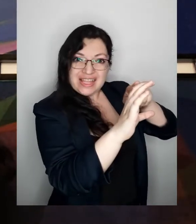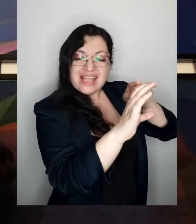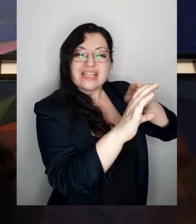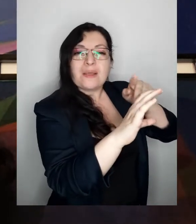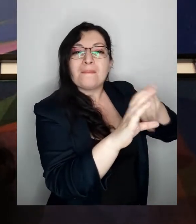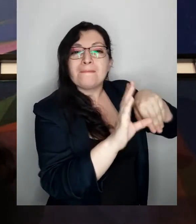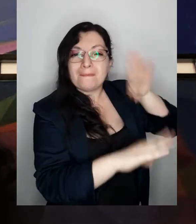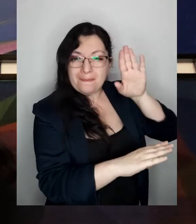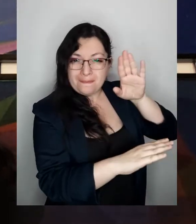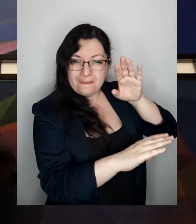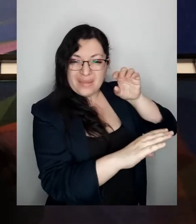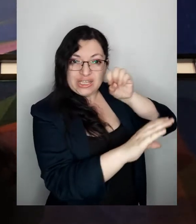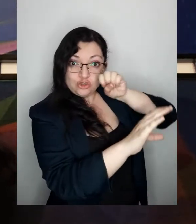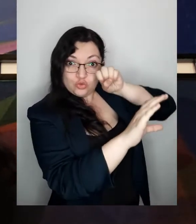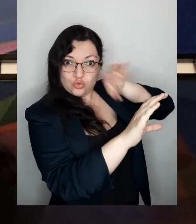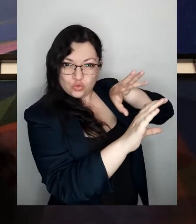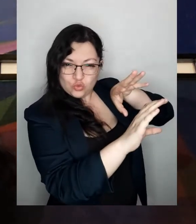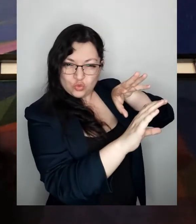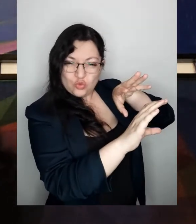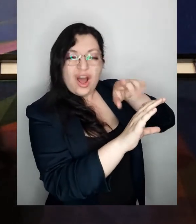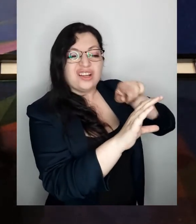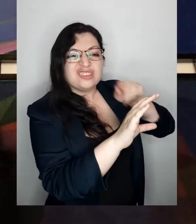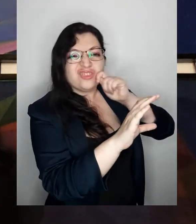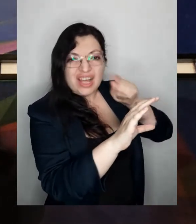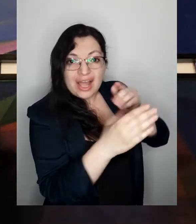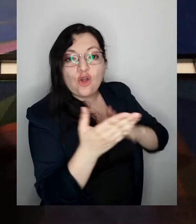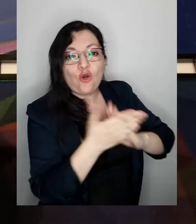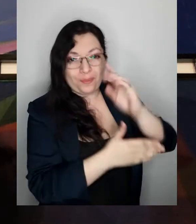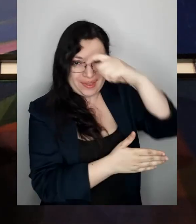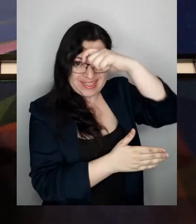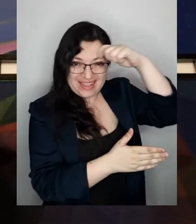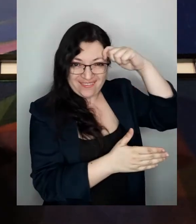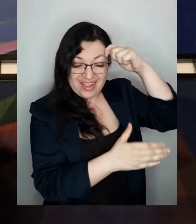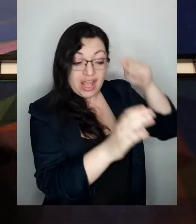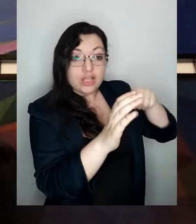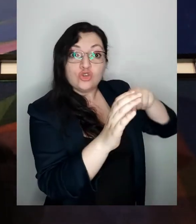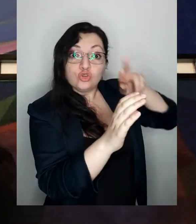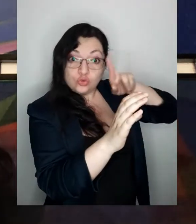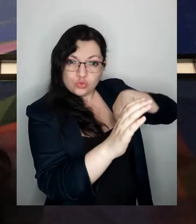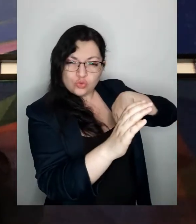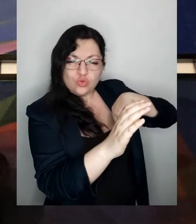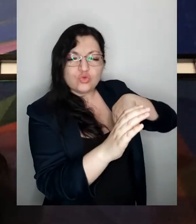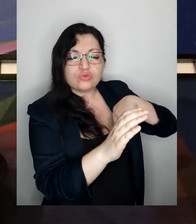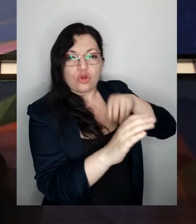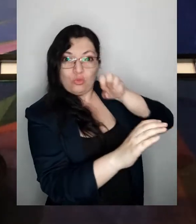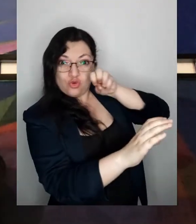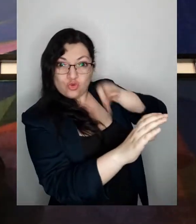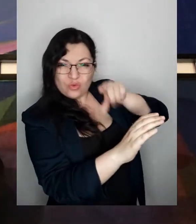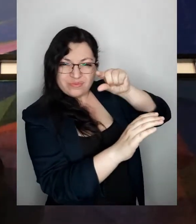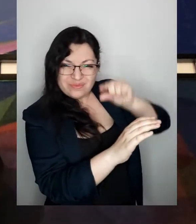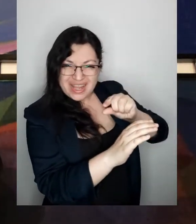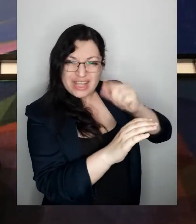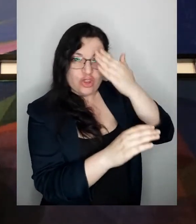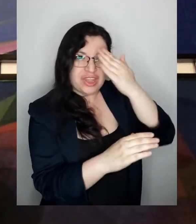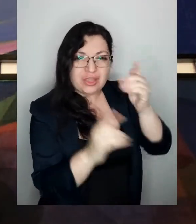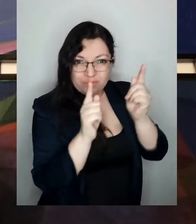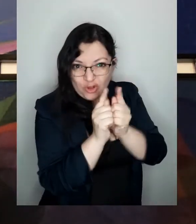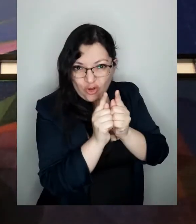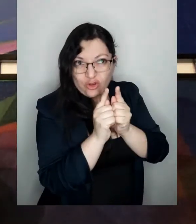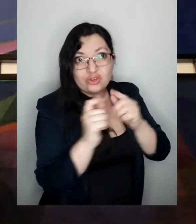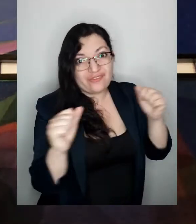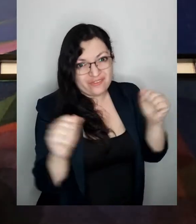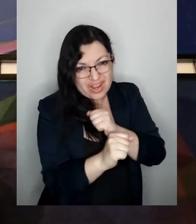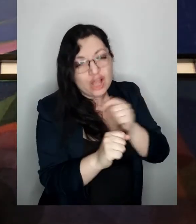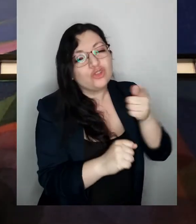así que ahí están empezando ellos su verano en el hemisferio sur llega menos luz los días son más cortos hace frío